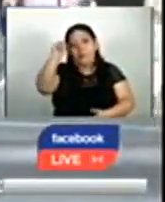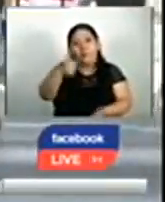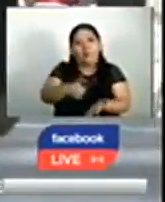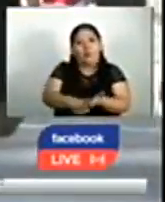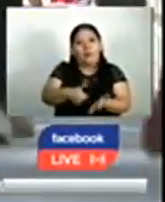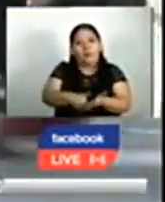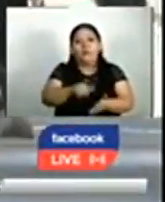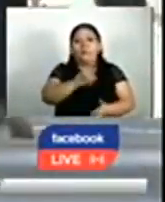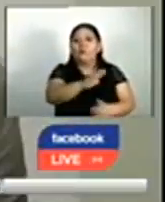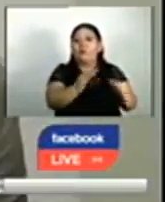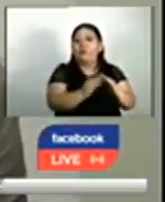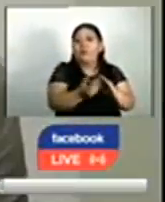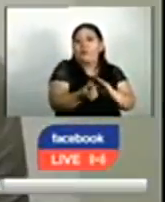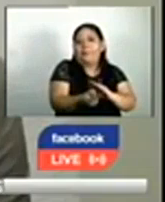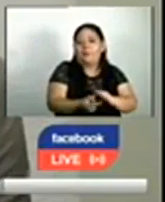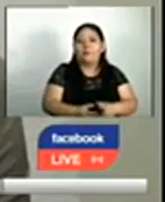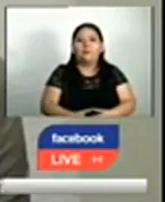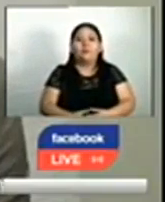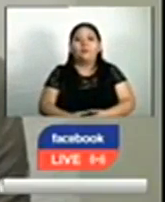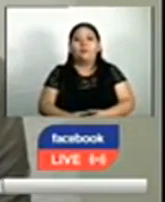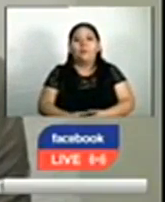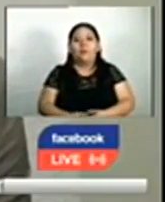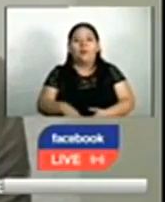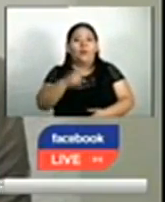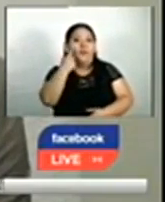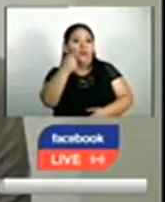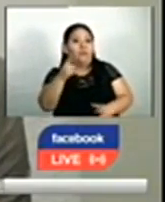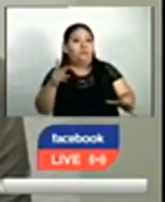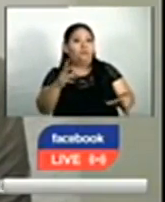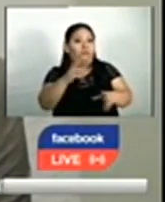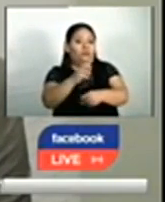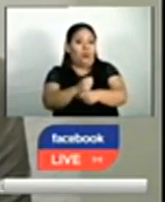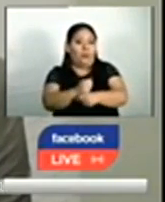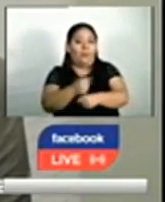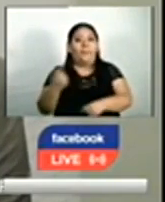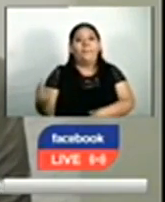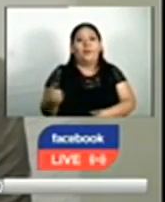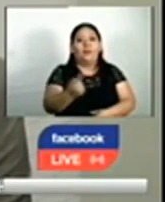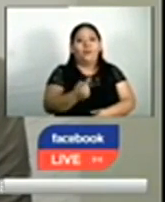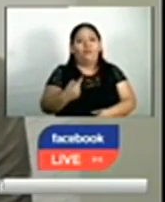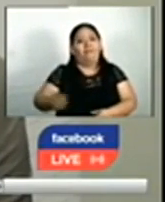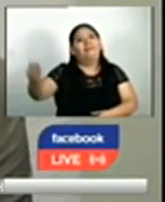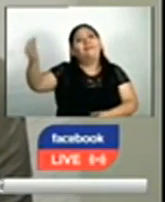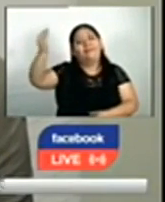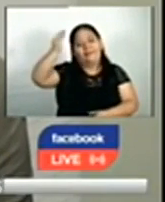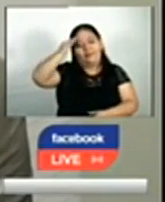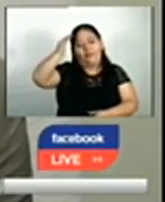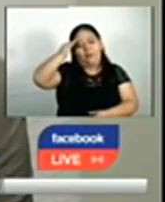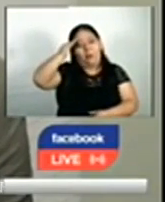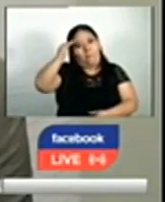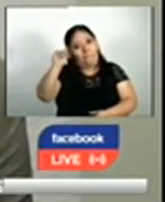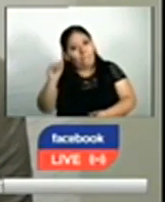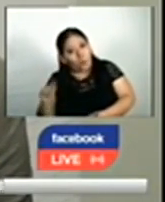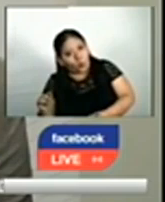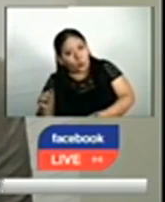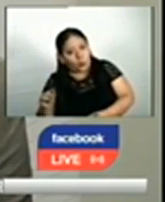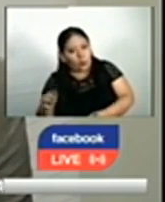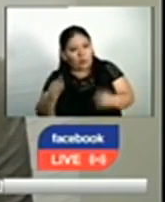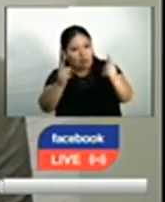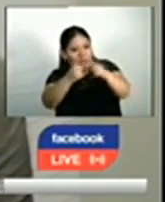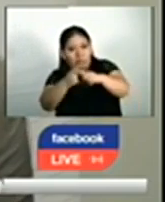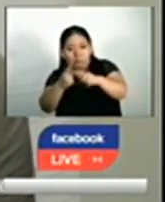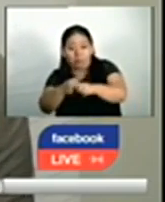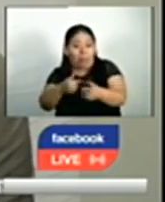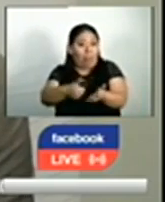lugar donde residen. Lo que podemos ver en pocas palabras es que la población salvadoreña conoce poco sobre la reestructuración